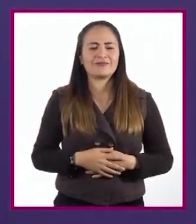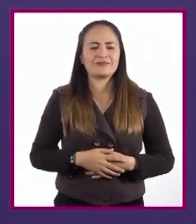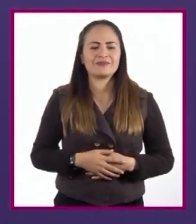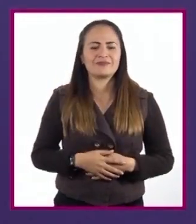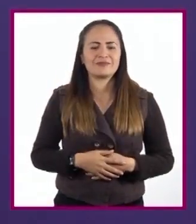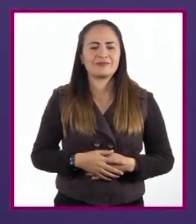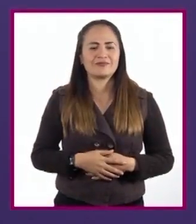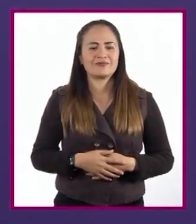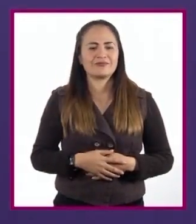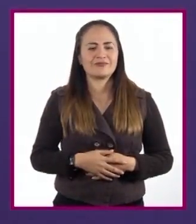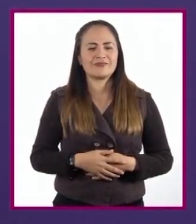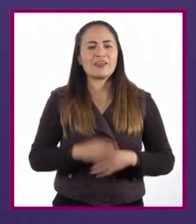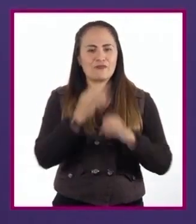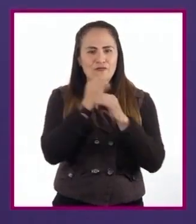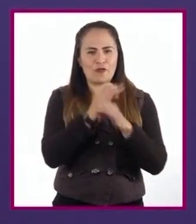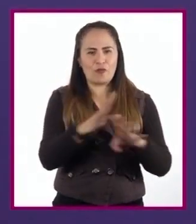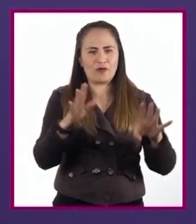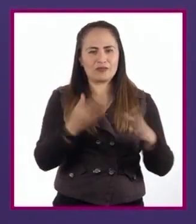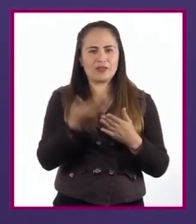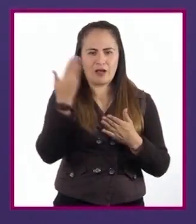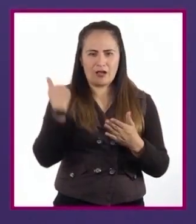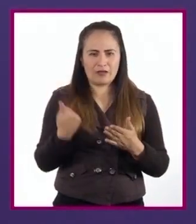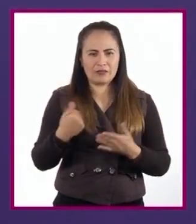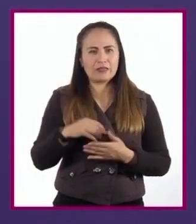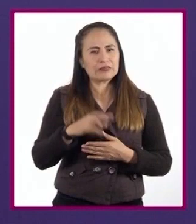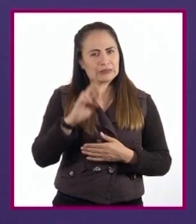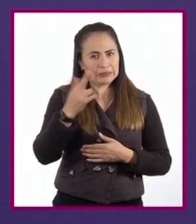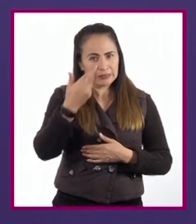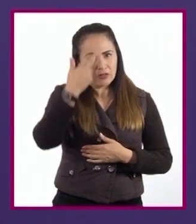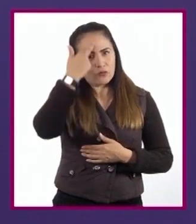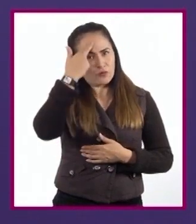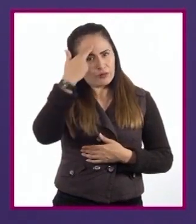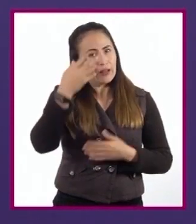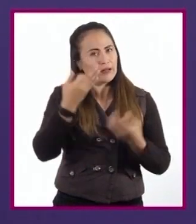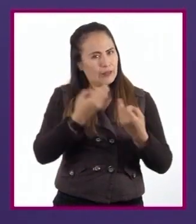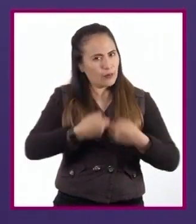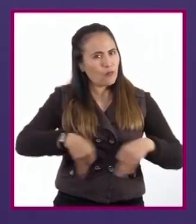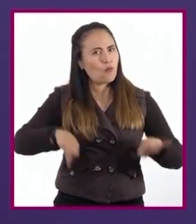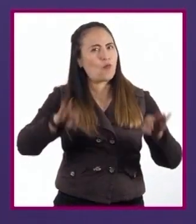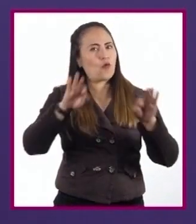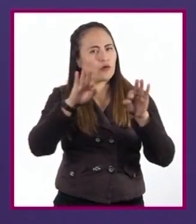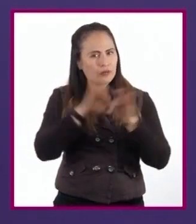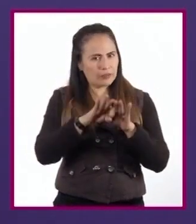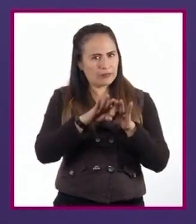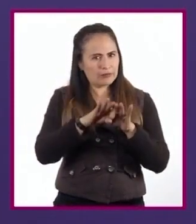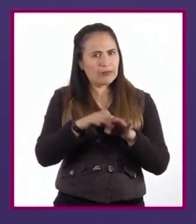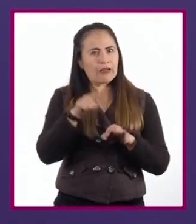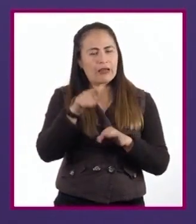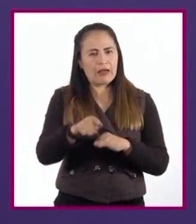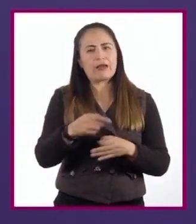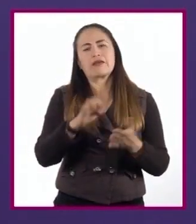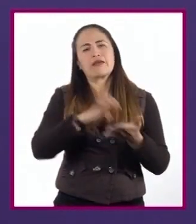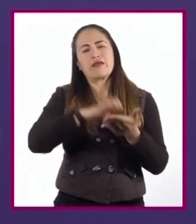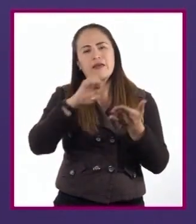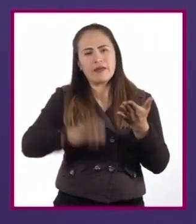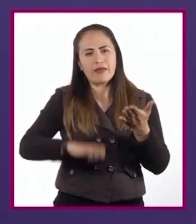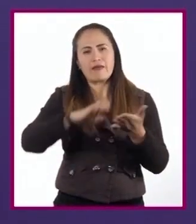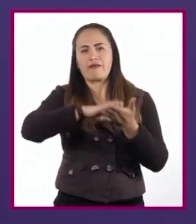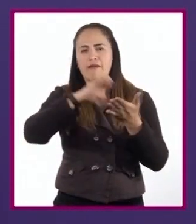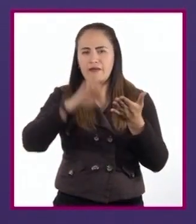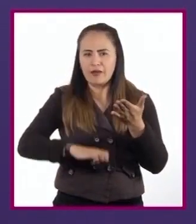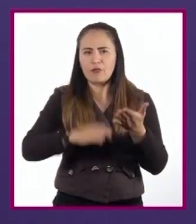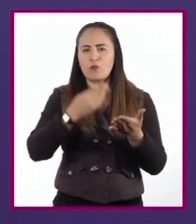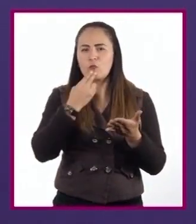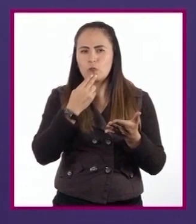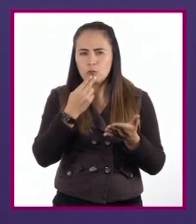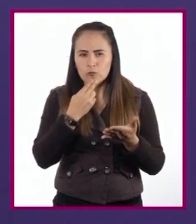Complementando la información anterior, no olvidemos que puede ser fundamental y un muy buen apoyo utilizar ejemplos, además